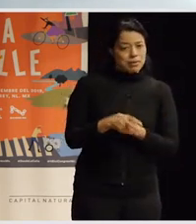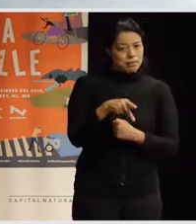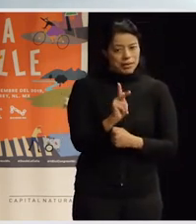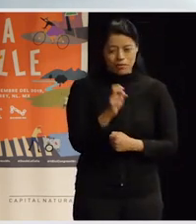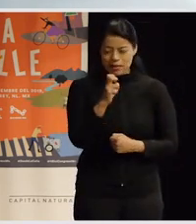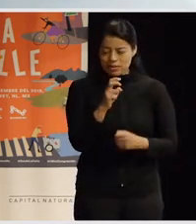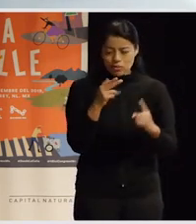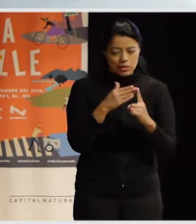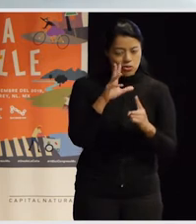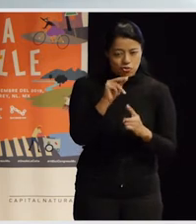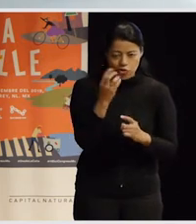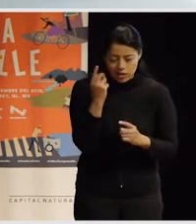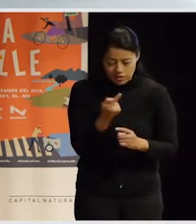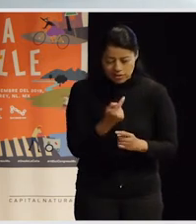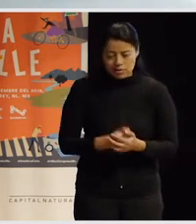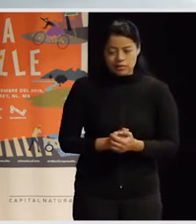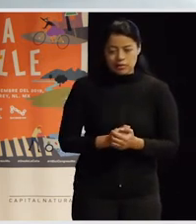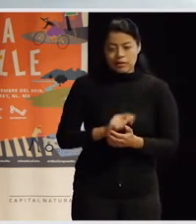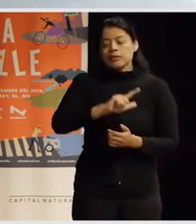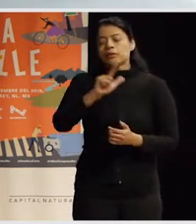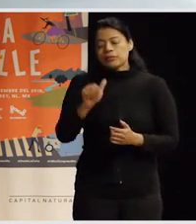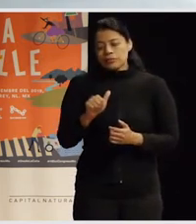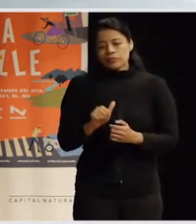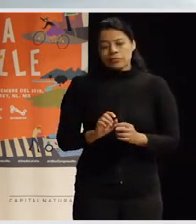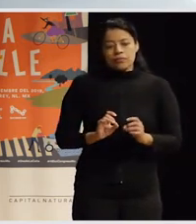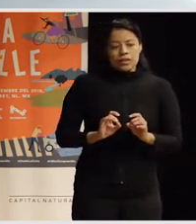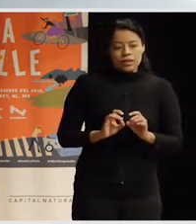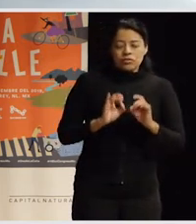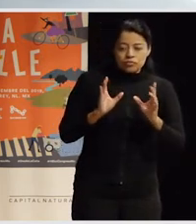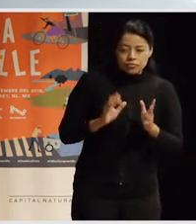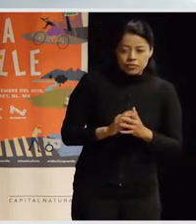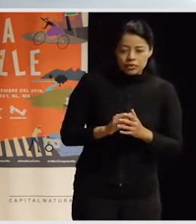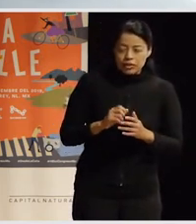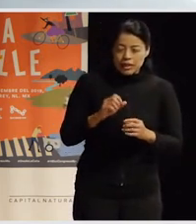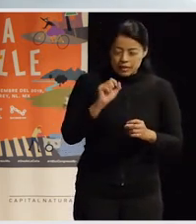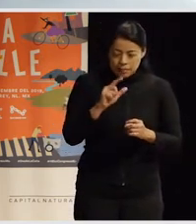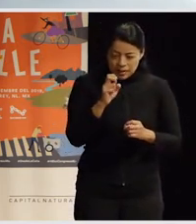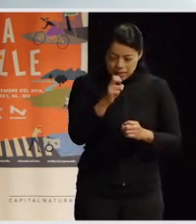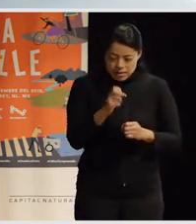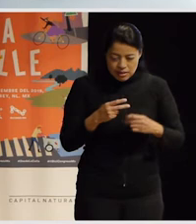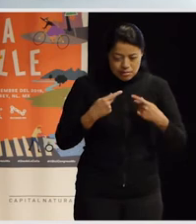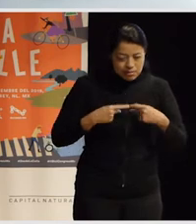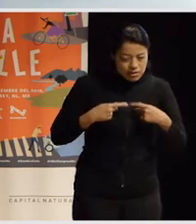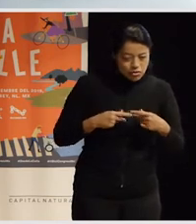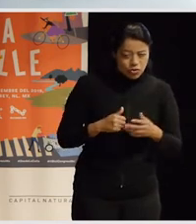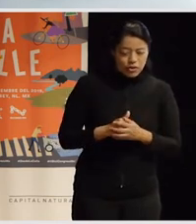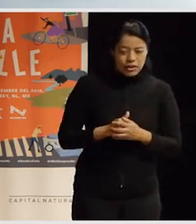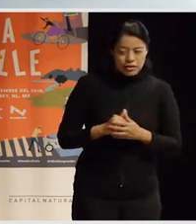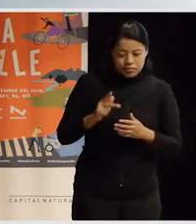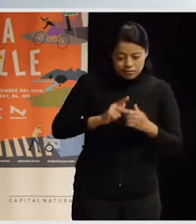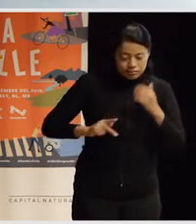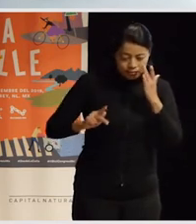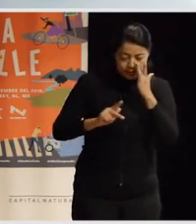pasó que, de alguna manera, toda esta gente que trabajamos en un montón de pueblos del País